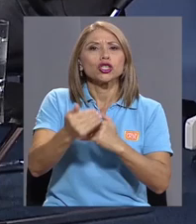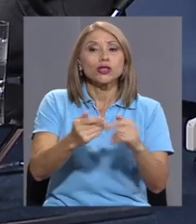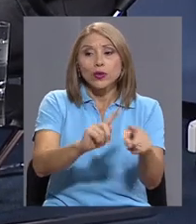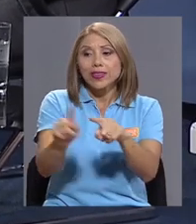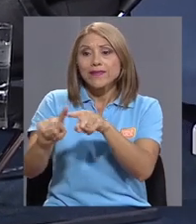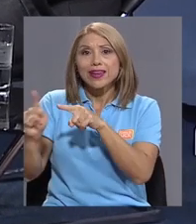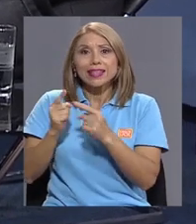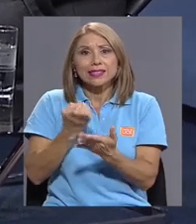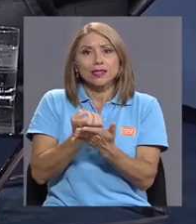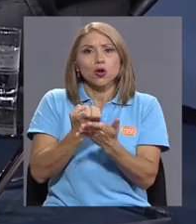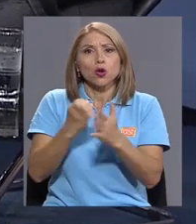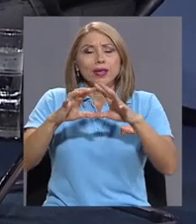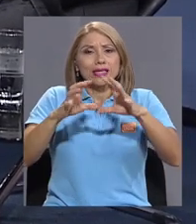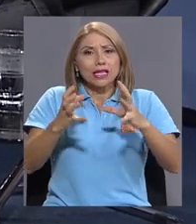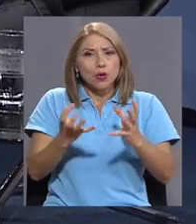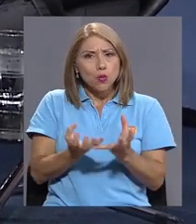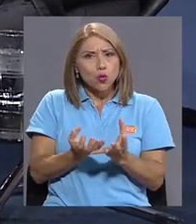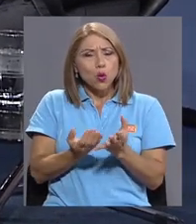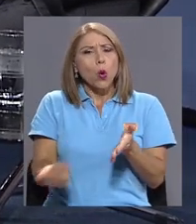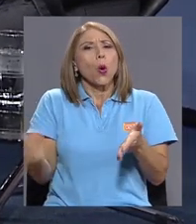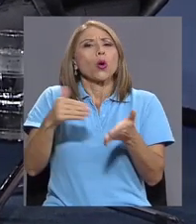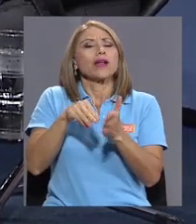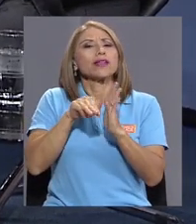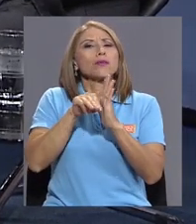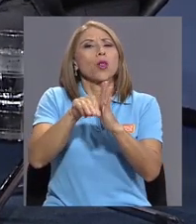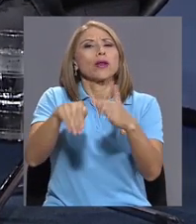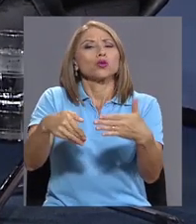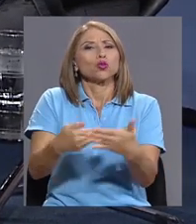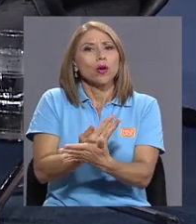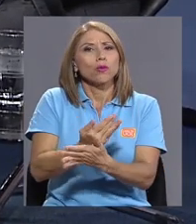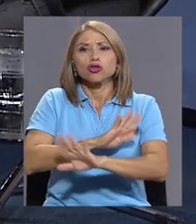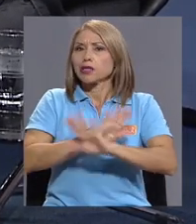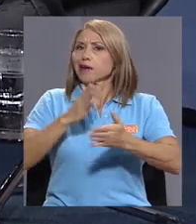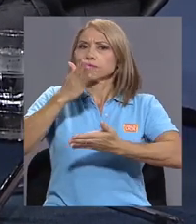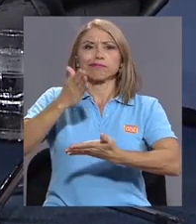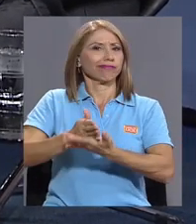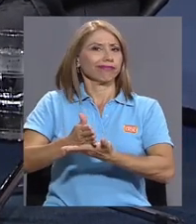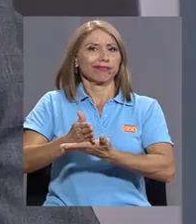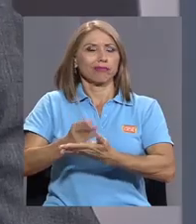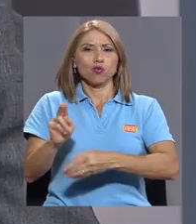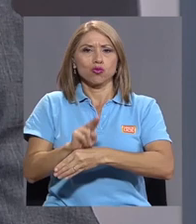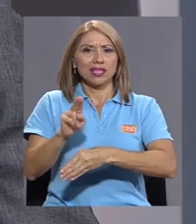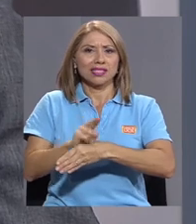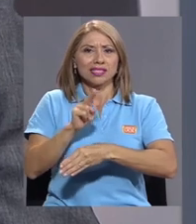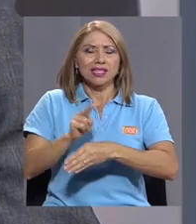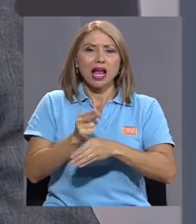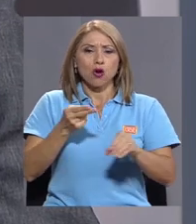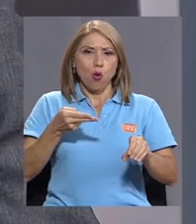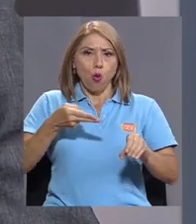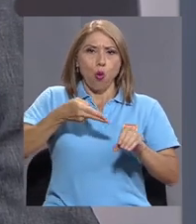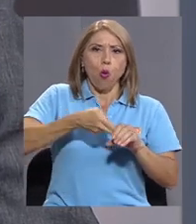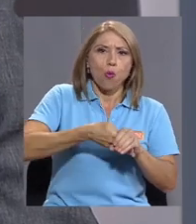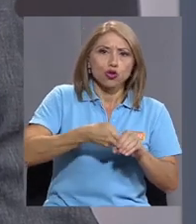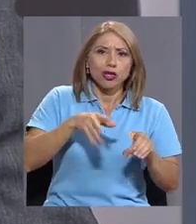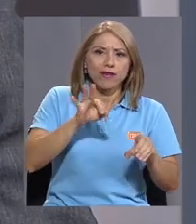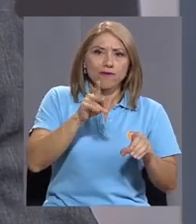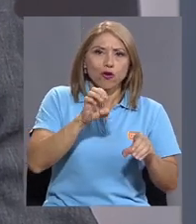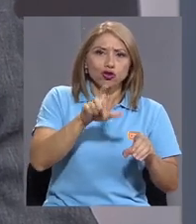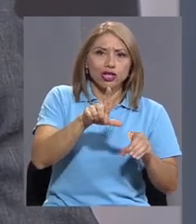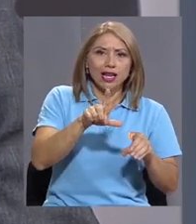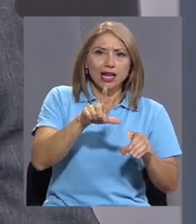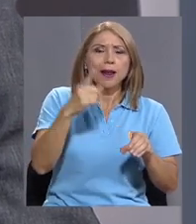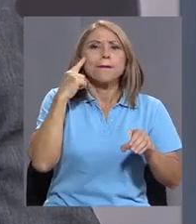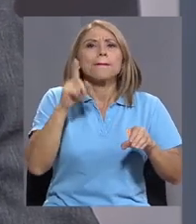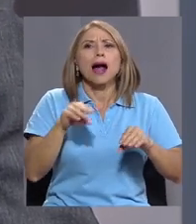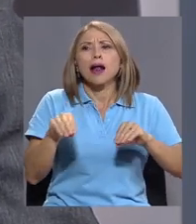replanteado sus modelos para dejar de utilizar los combustibles fósiles para mover las